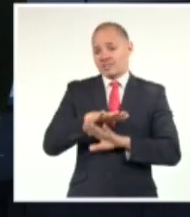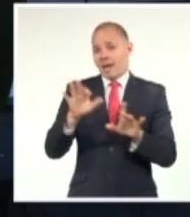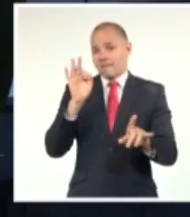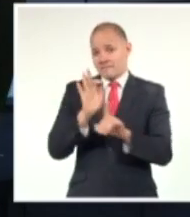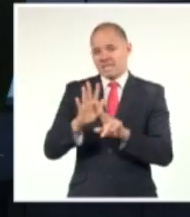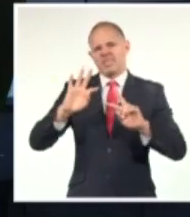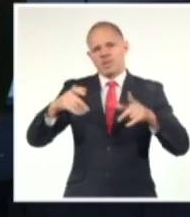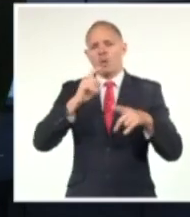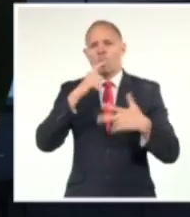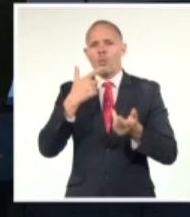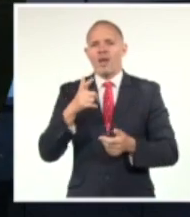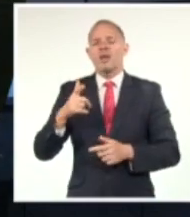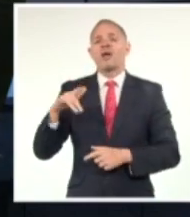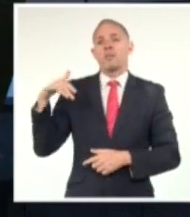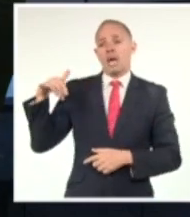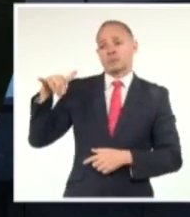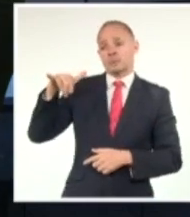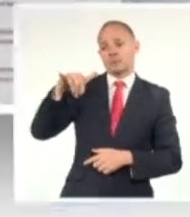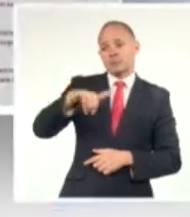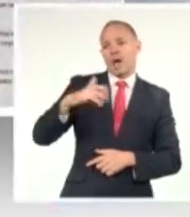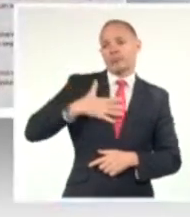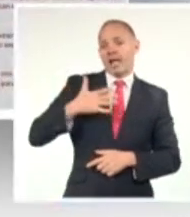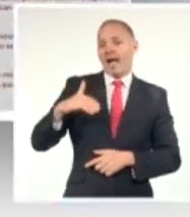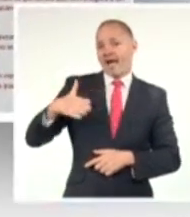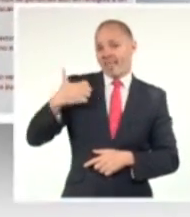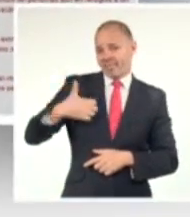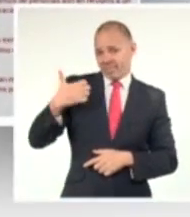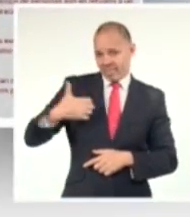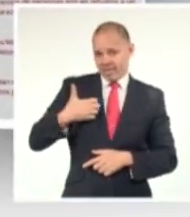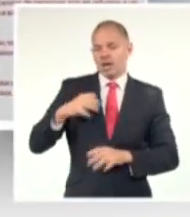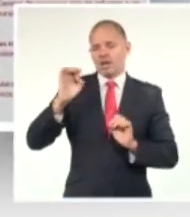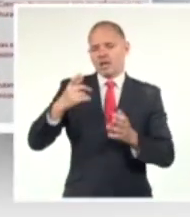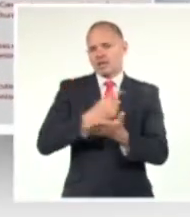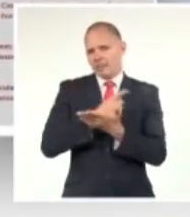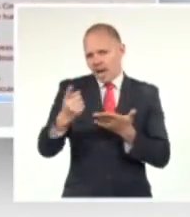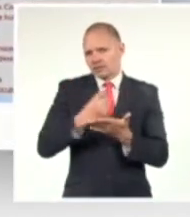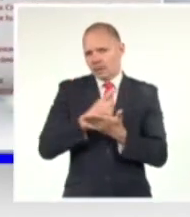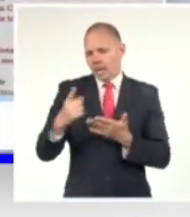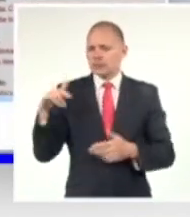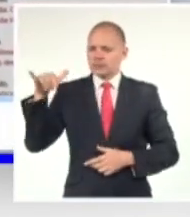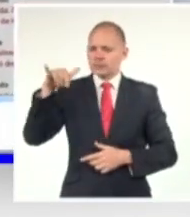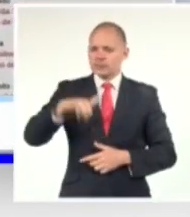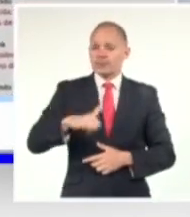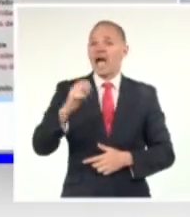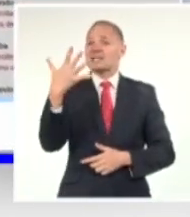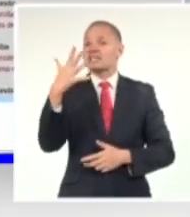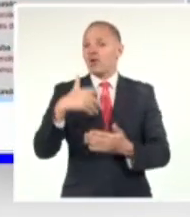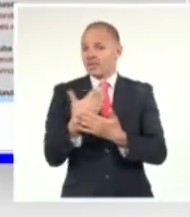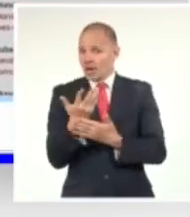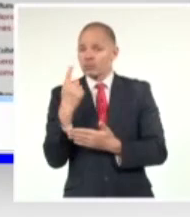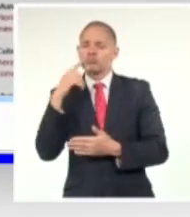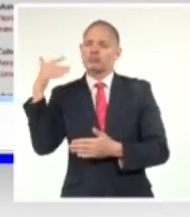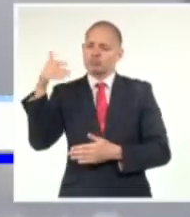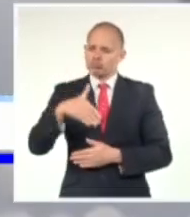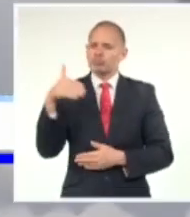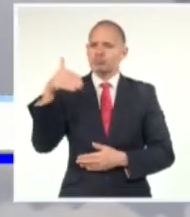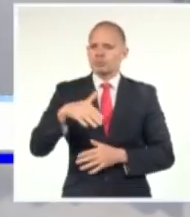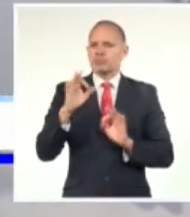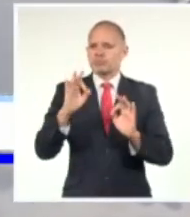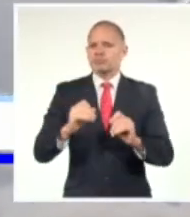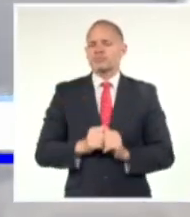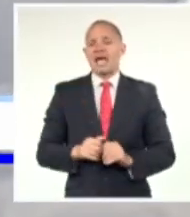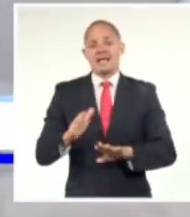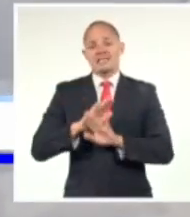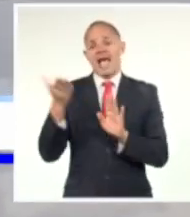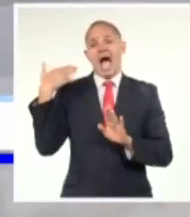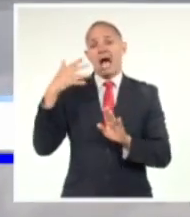semanales directas a La Habana. Varias compañías aéreas canadienses operan ya en la mayor de las Antillas después de una pausa por la COVID-19